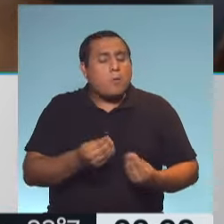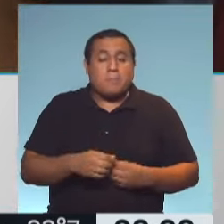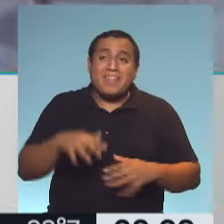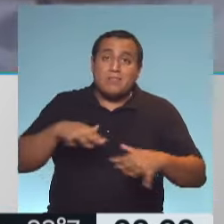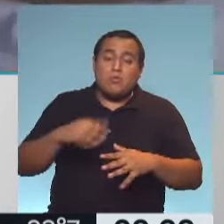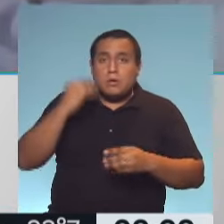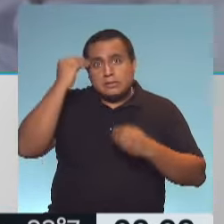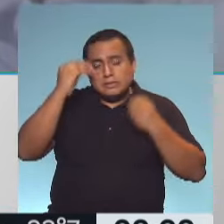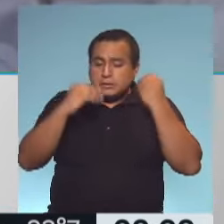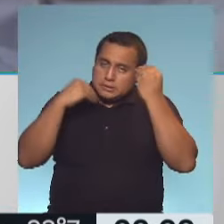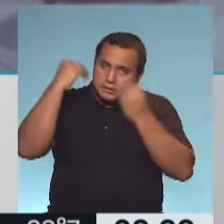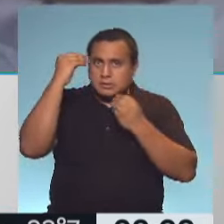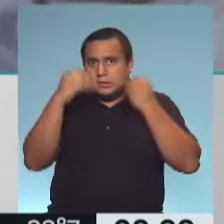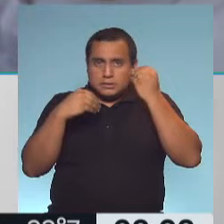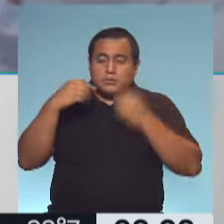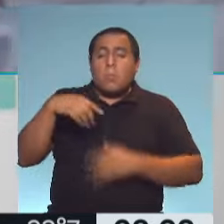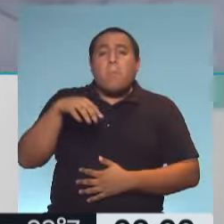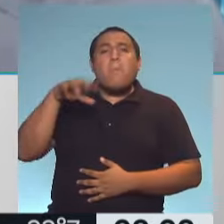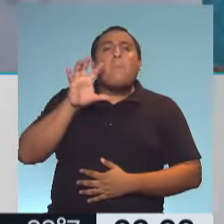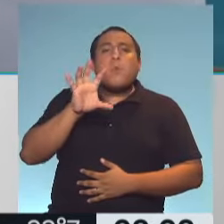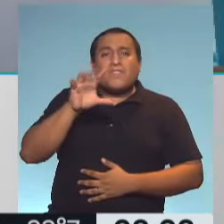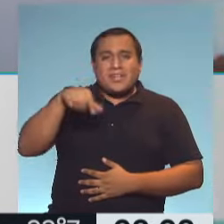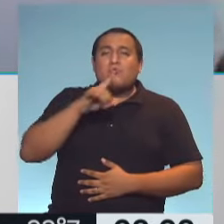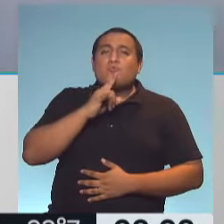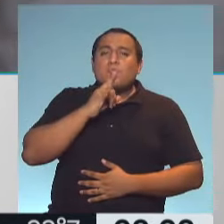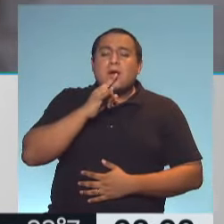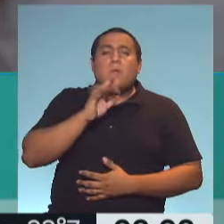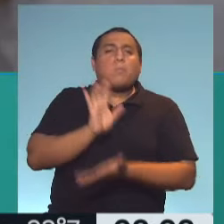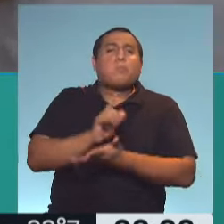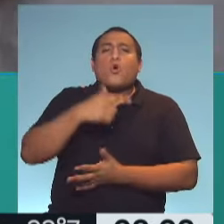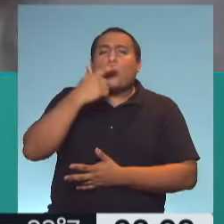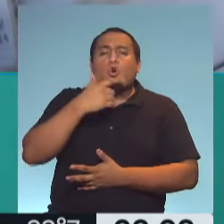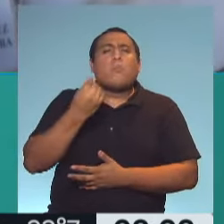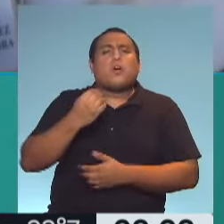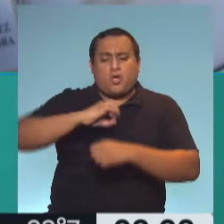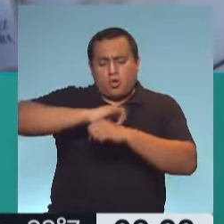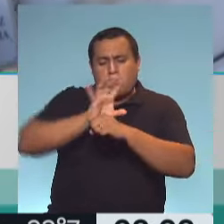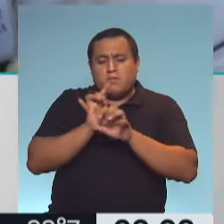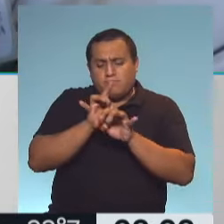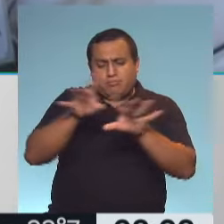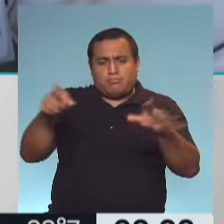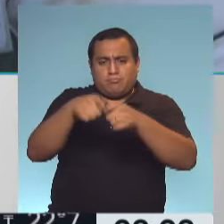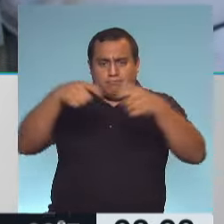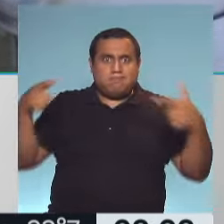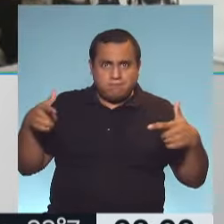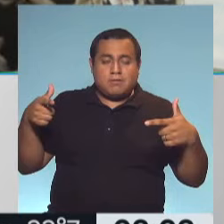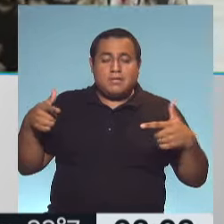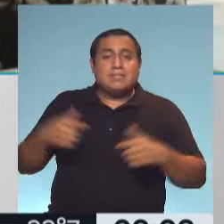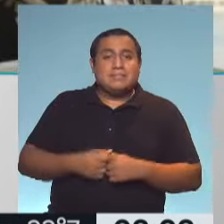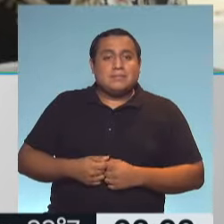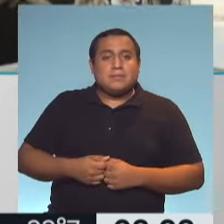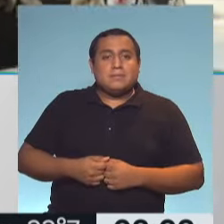preocupa bastante. Una de las provincias que, digamos, está en su ojo en cuanto al aumento más acelerado de casos en las últimas dos semanas,